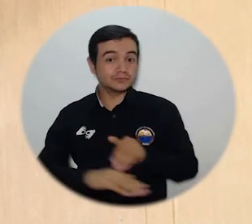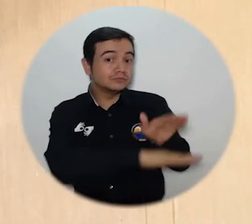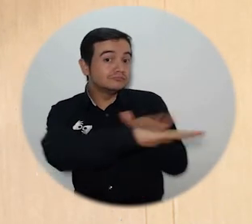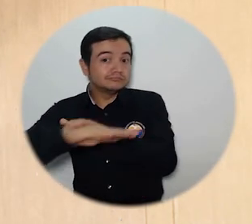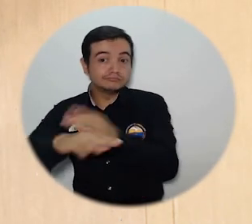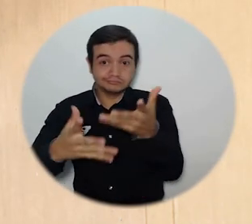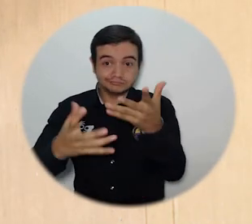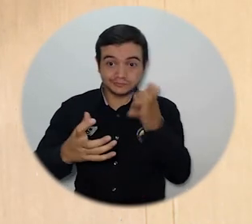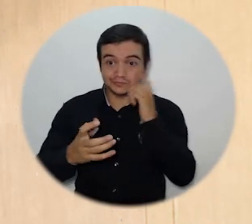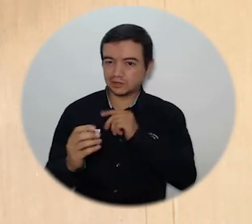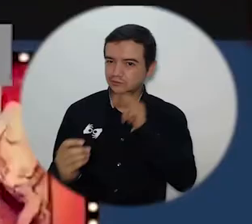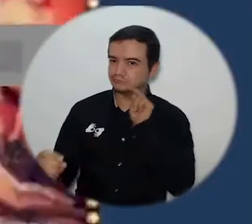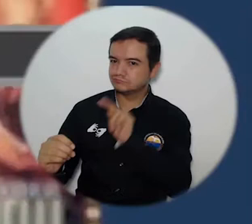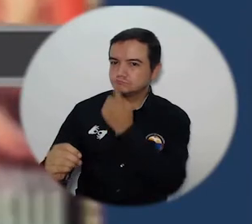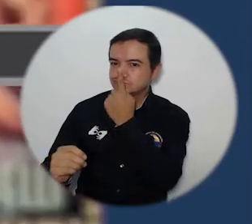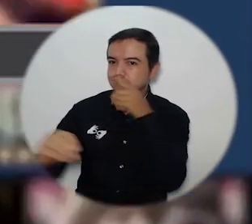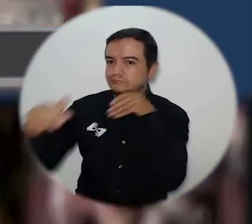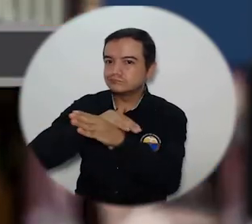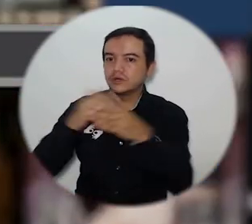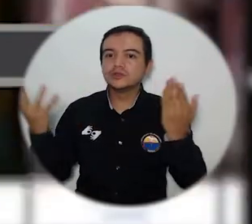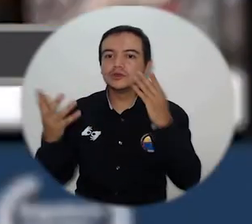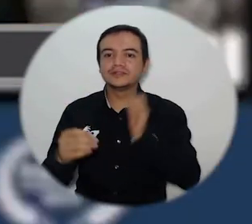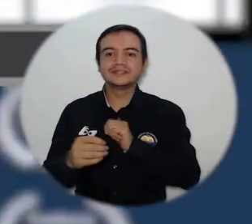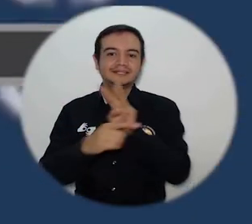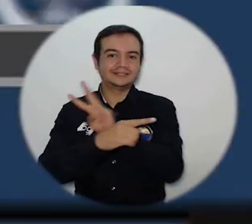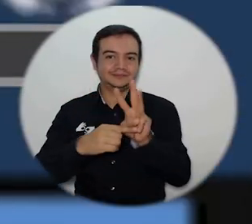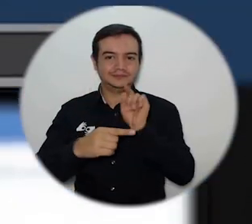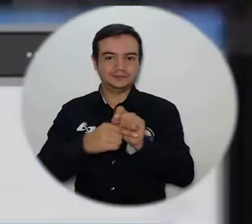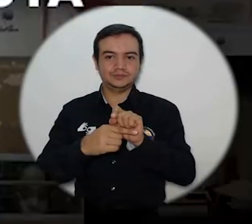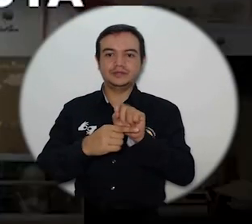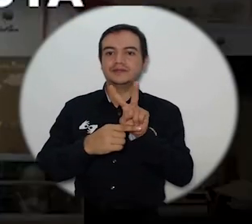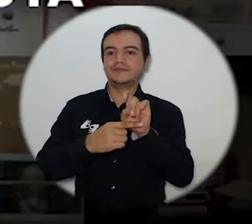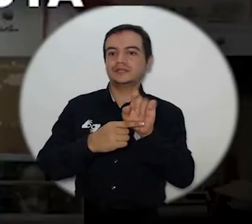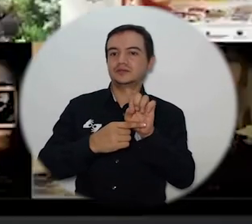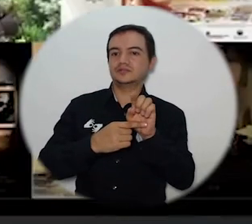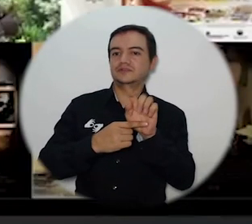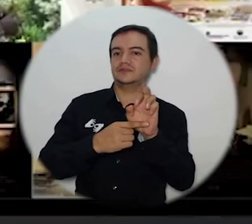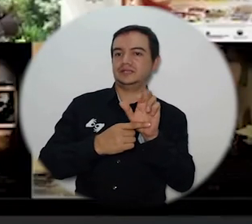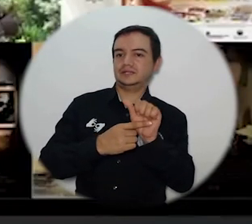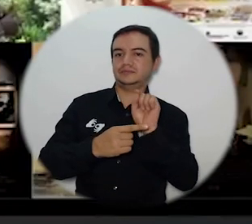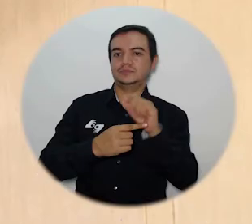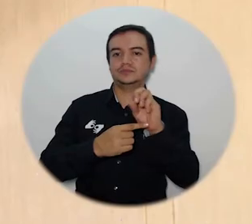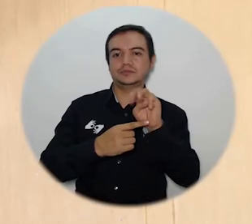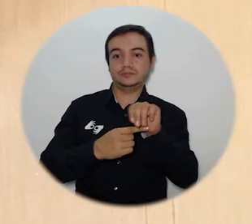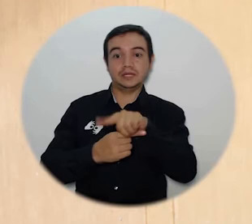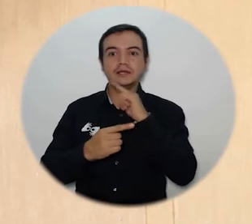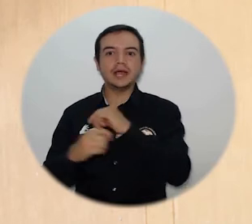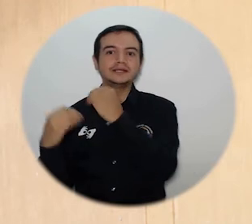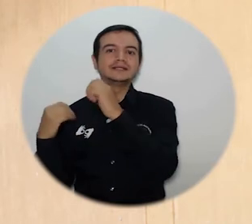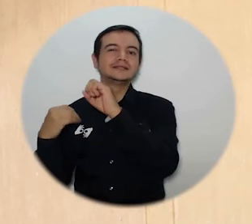registren en www.videosferas.com ahí van a encontrar la primera la segunda y tercera temporada y la idea es que muy